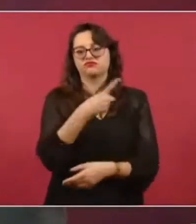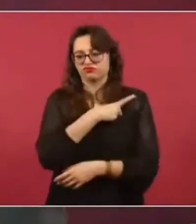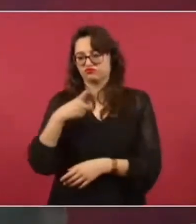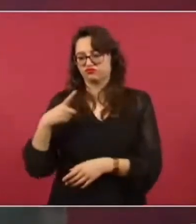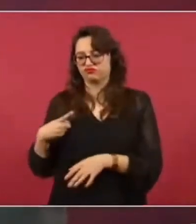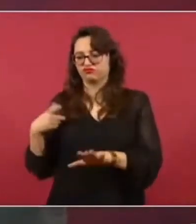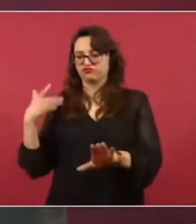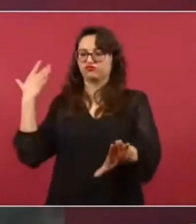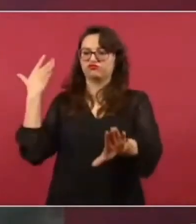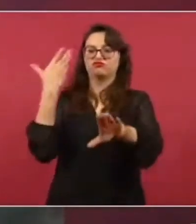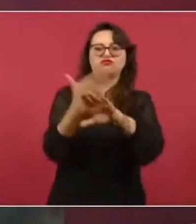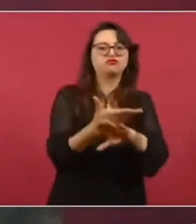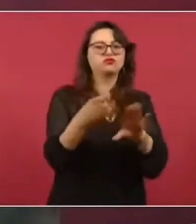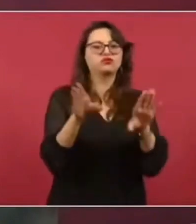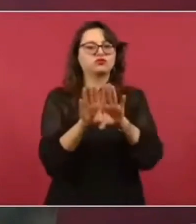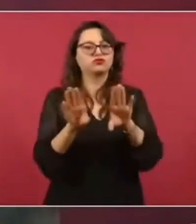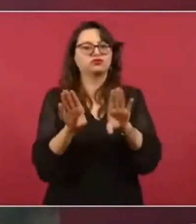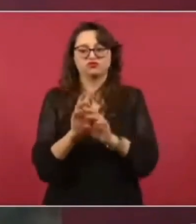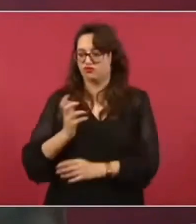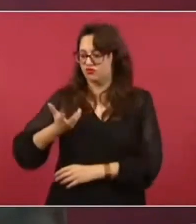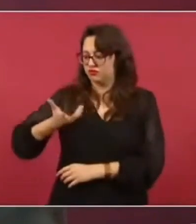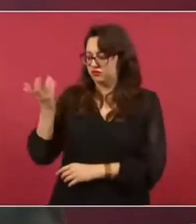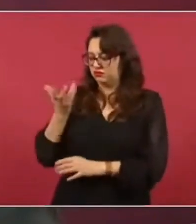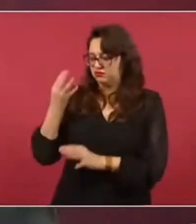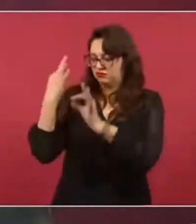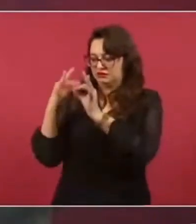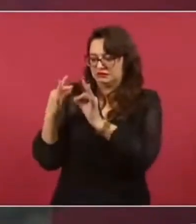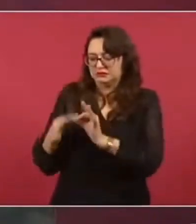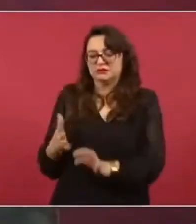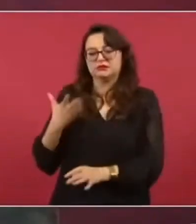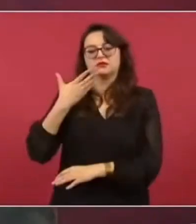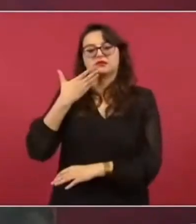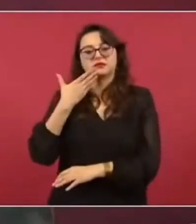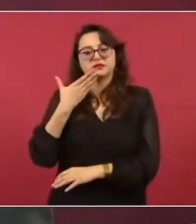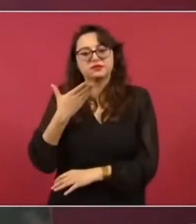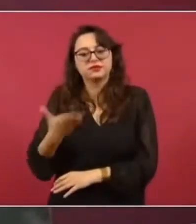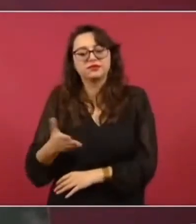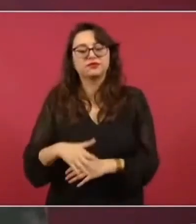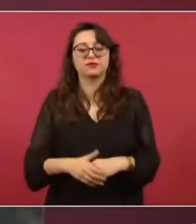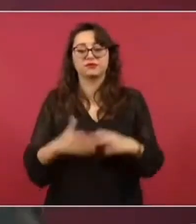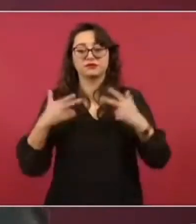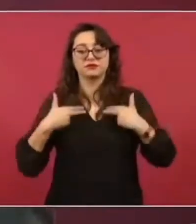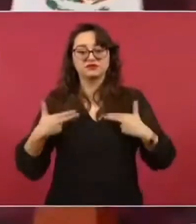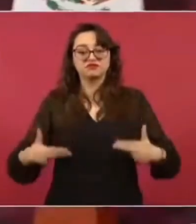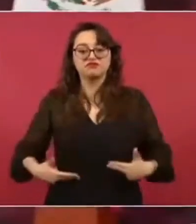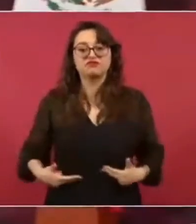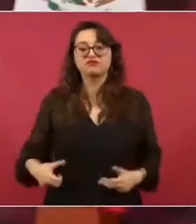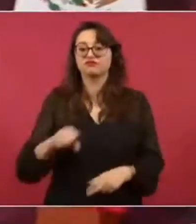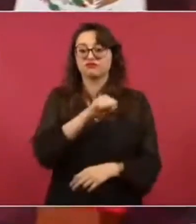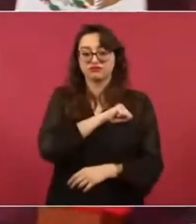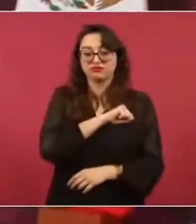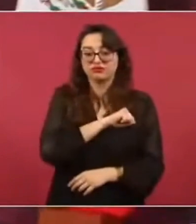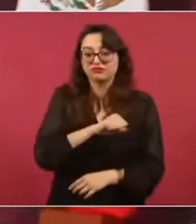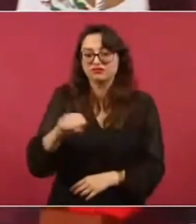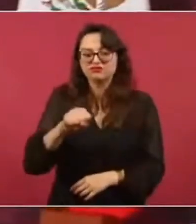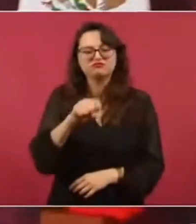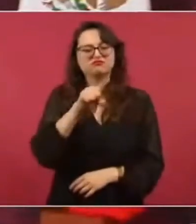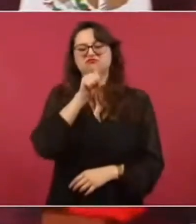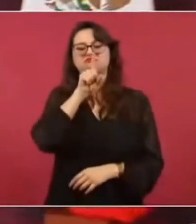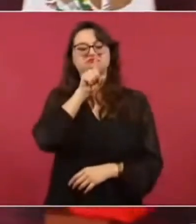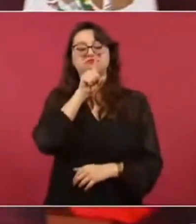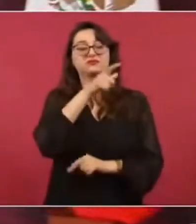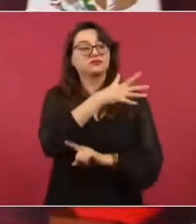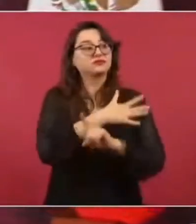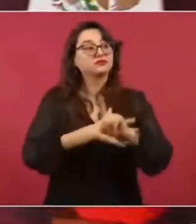El ser humano no es malo por naturaleza, son las circunstancias las que llevan a algunos a tomar el camino de las